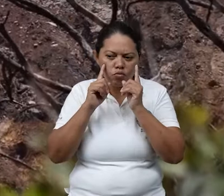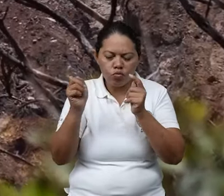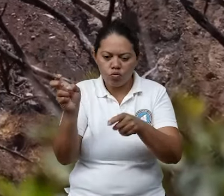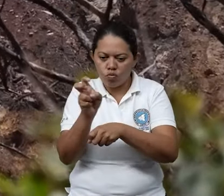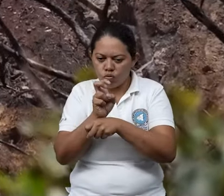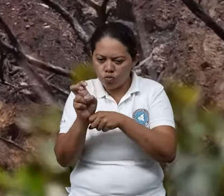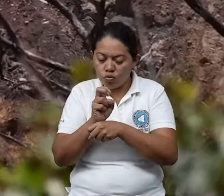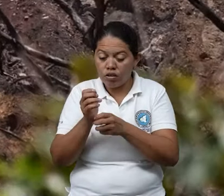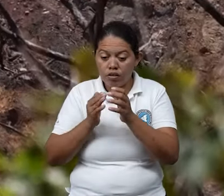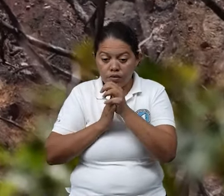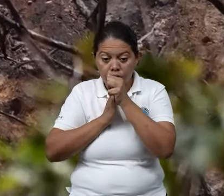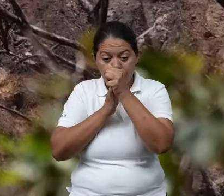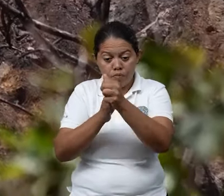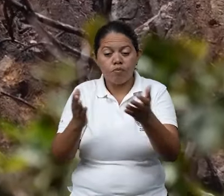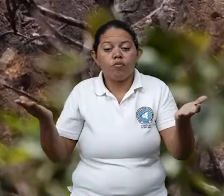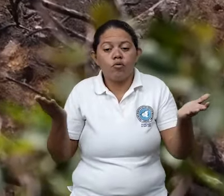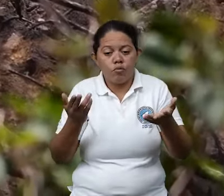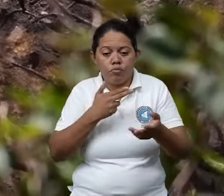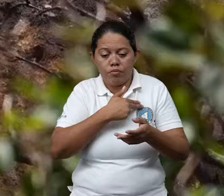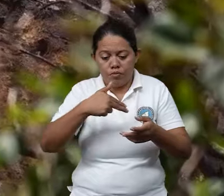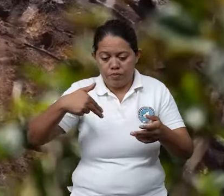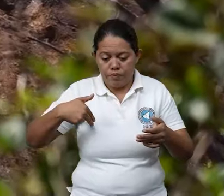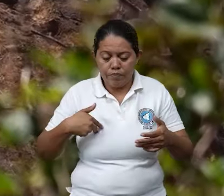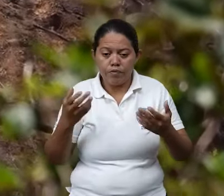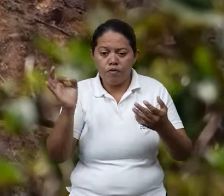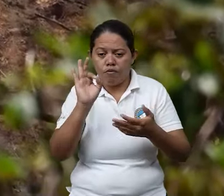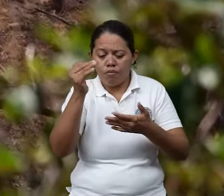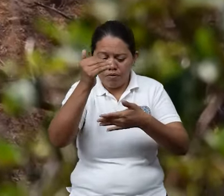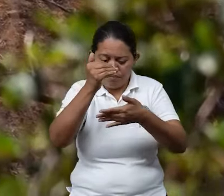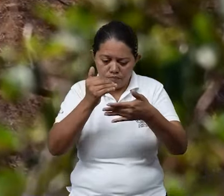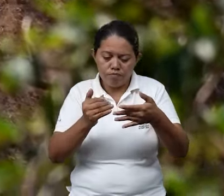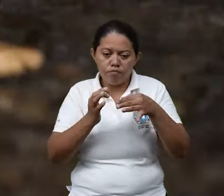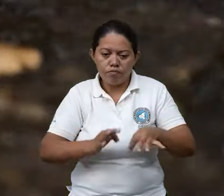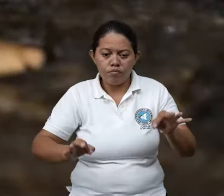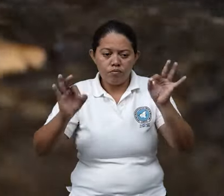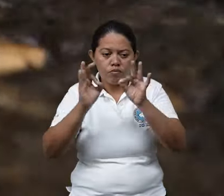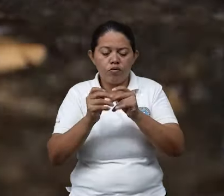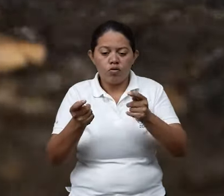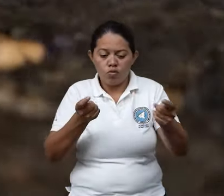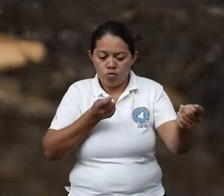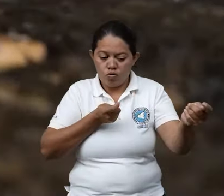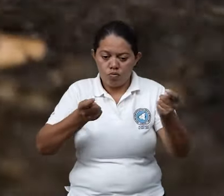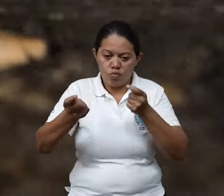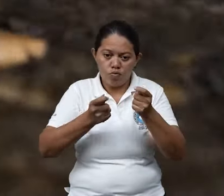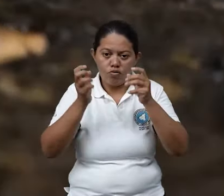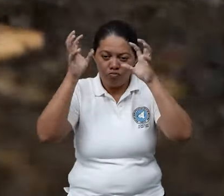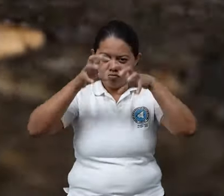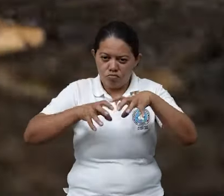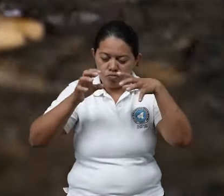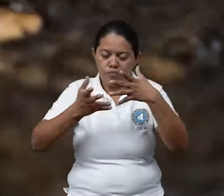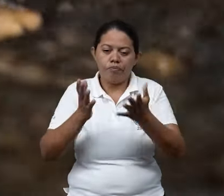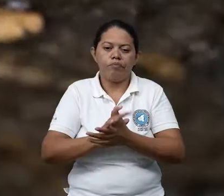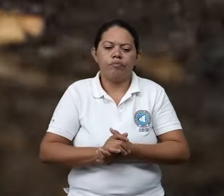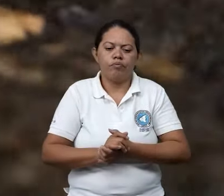así lo guían ciertas cosas para cómo controlar cuando está lluvioso.